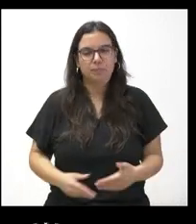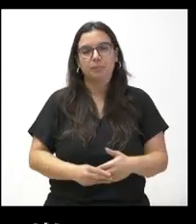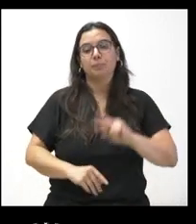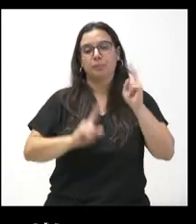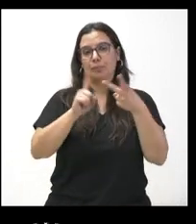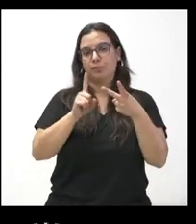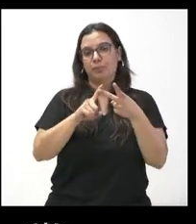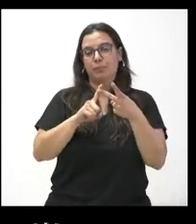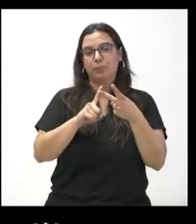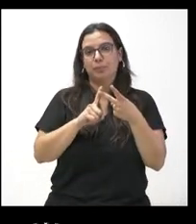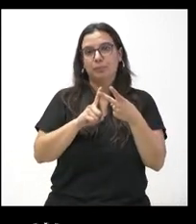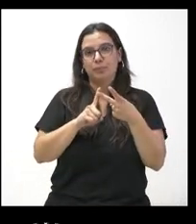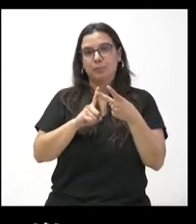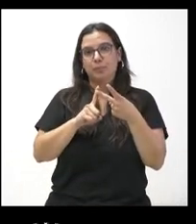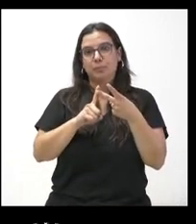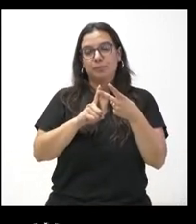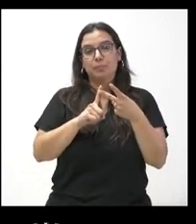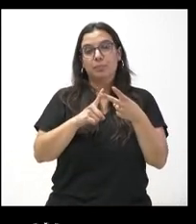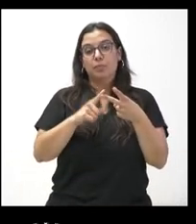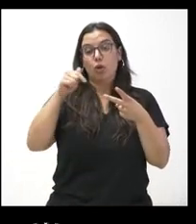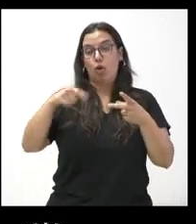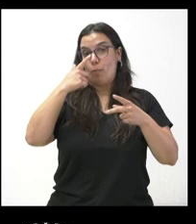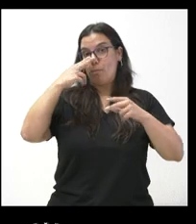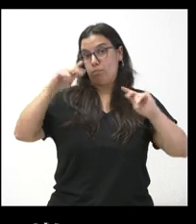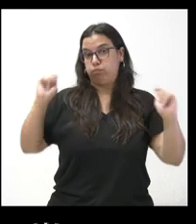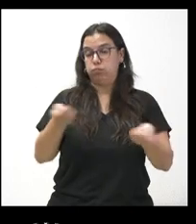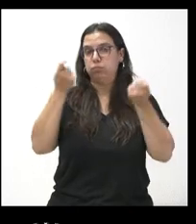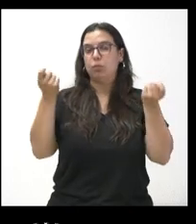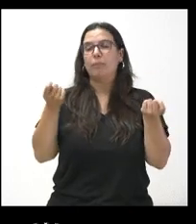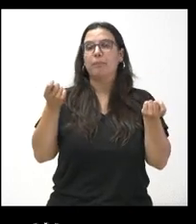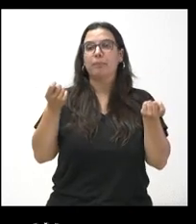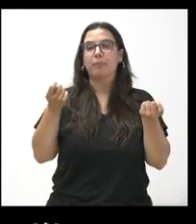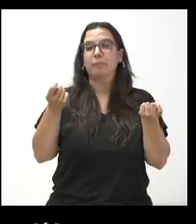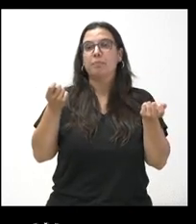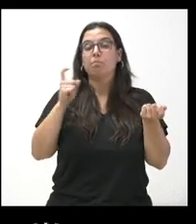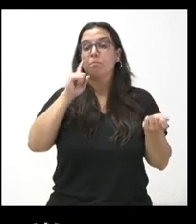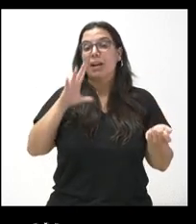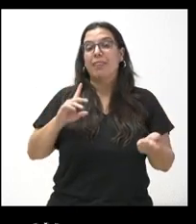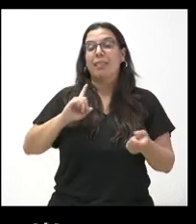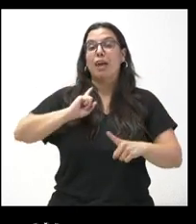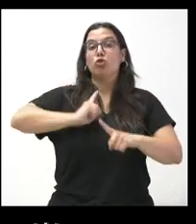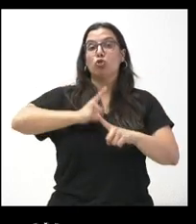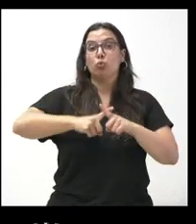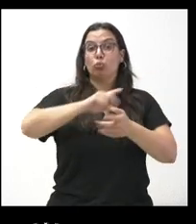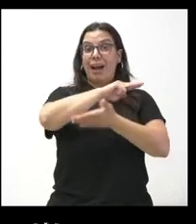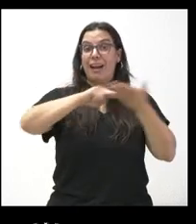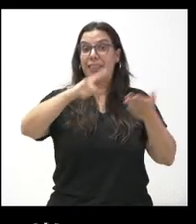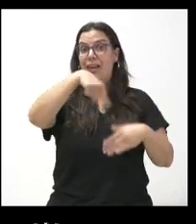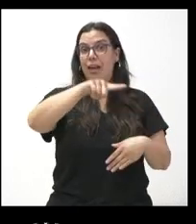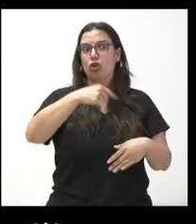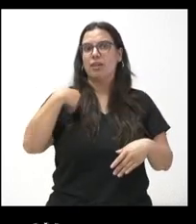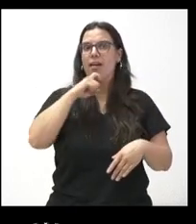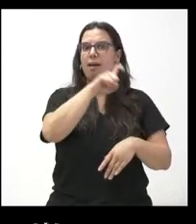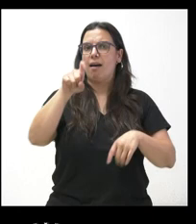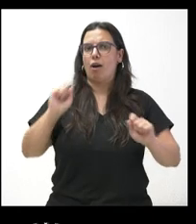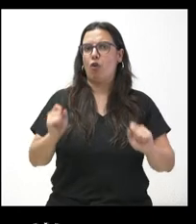otro lado, hemos publicado hoy la pretensión de la Junta de Galicia, lo ha anunciado de manera formal,